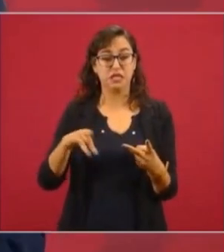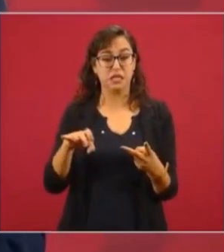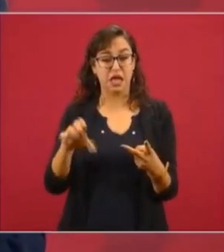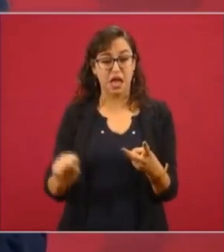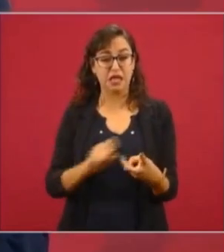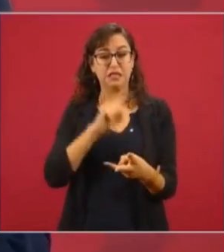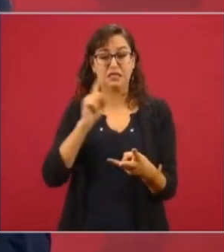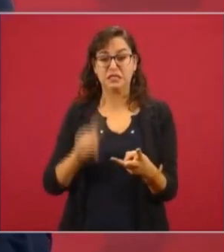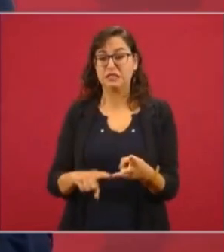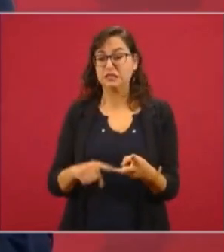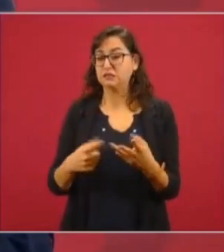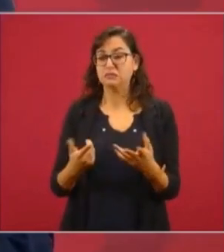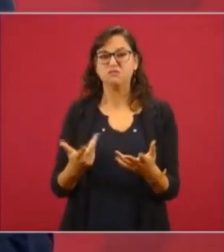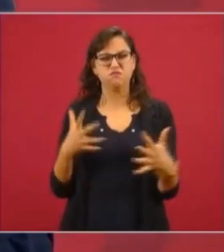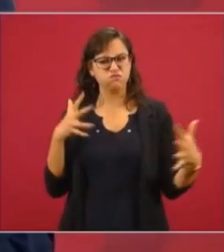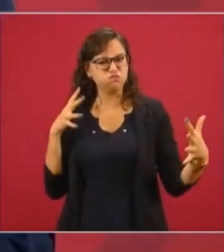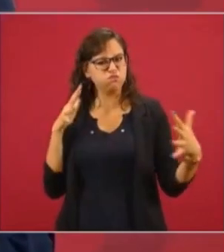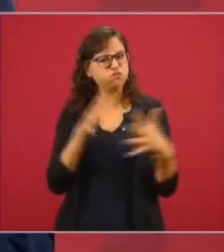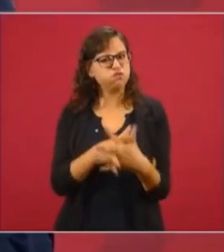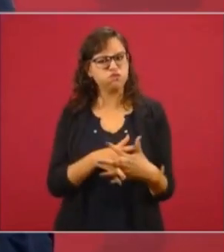Enfrentaron guerras.